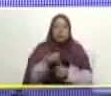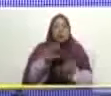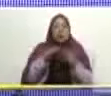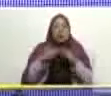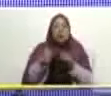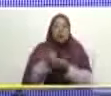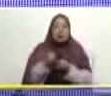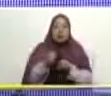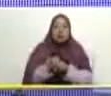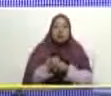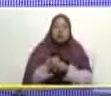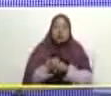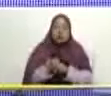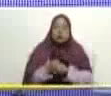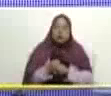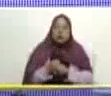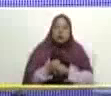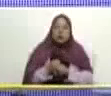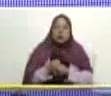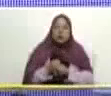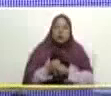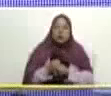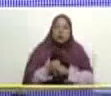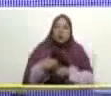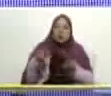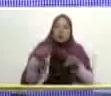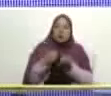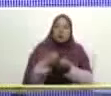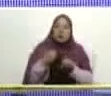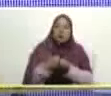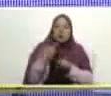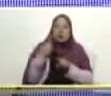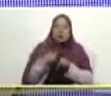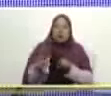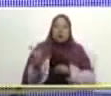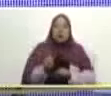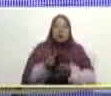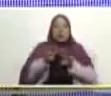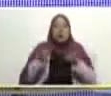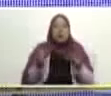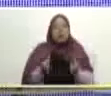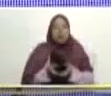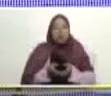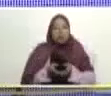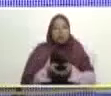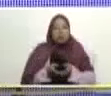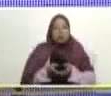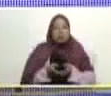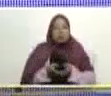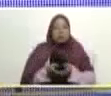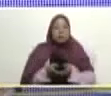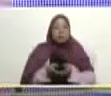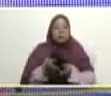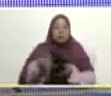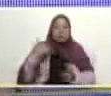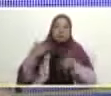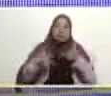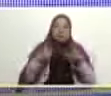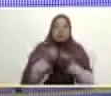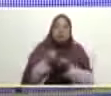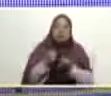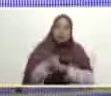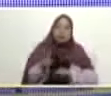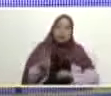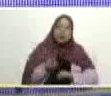comunas una creación única no existe otro país en el mundo donde el poder popular realmente se ejerza allí